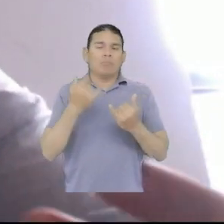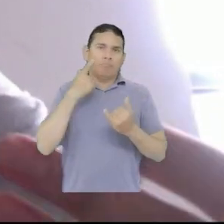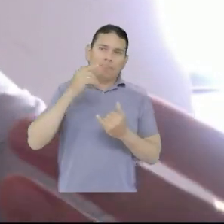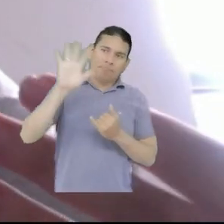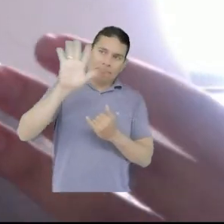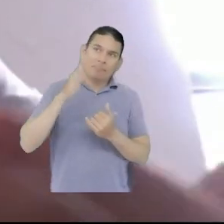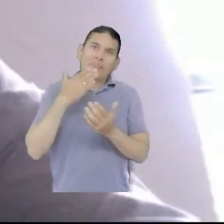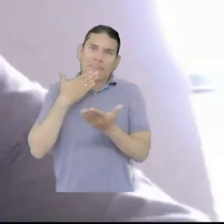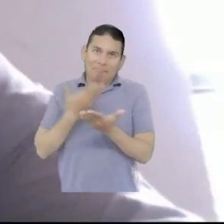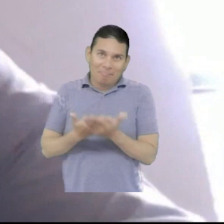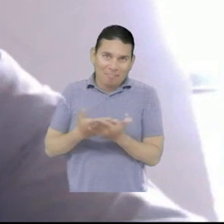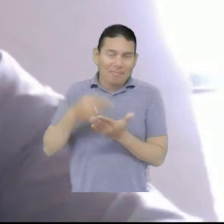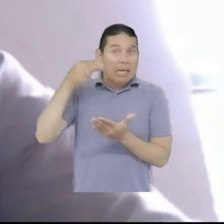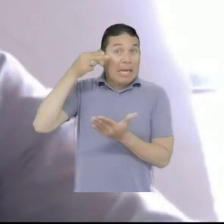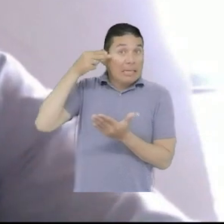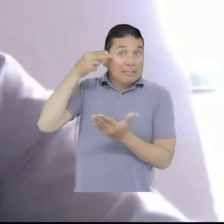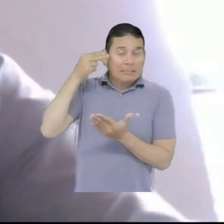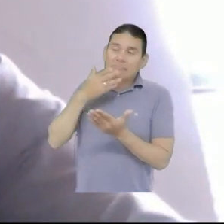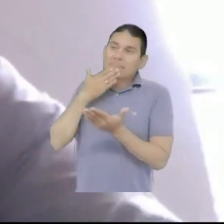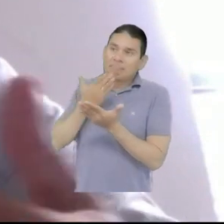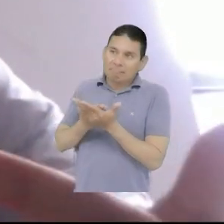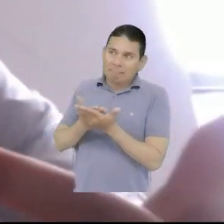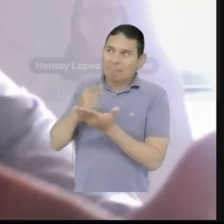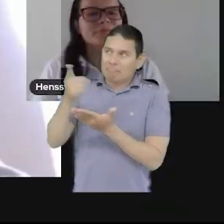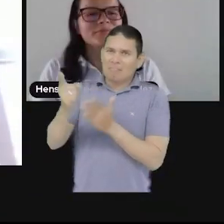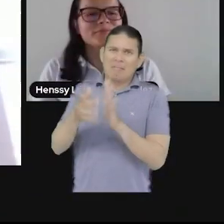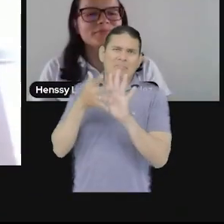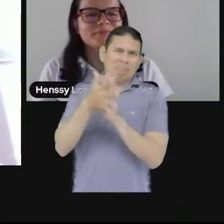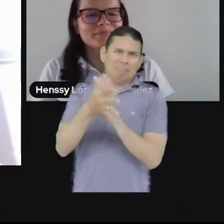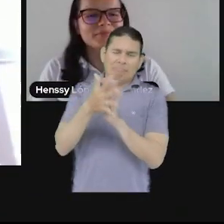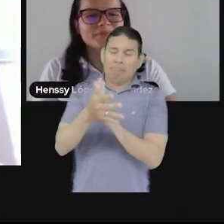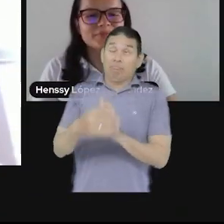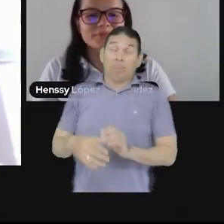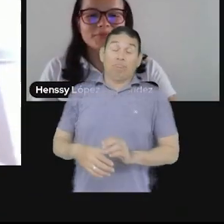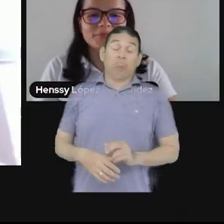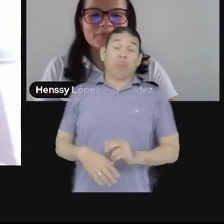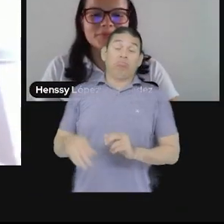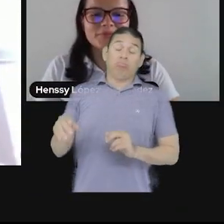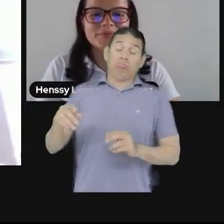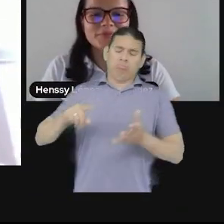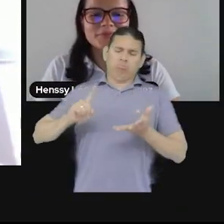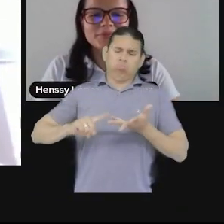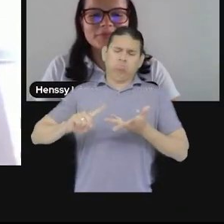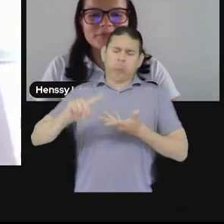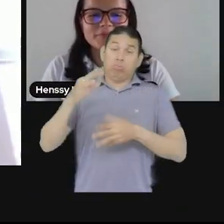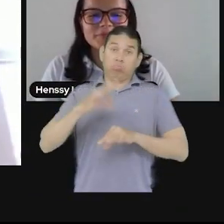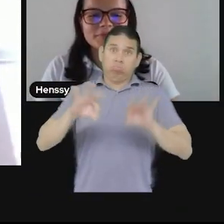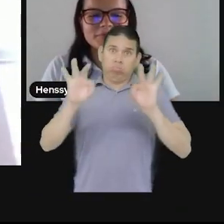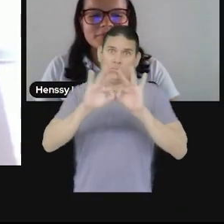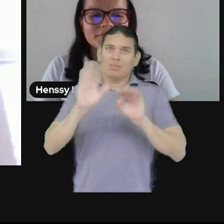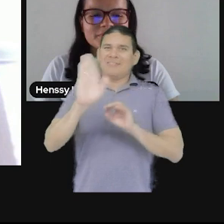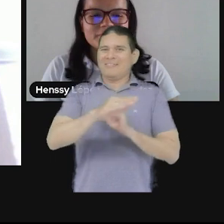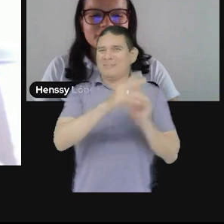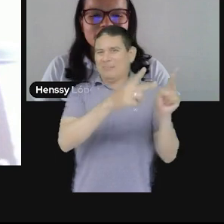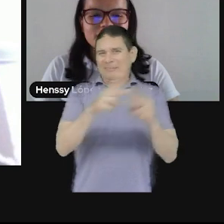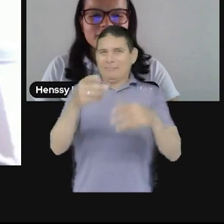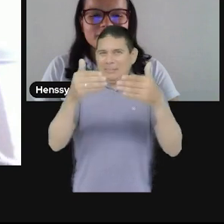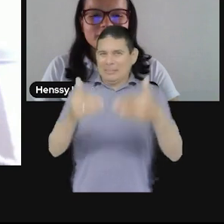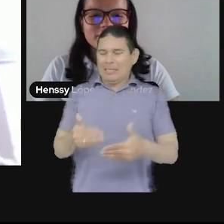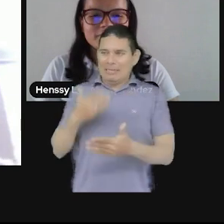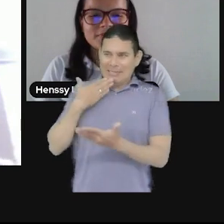No me puedo despedir sin antes darle las gracias a Gens y por brindar luces acerca de este tema tan coyuntural